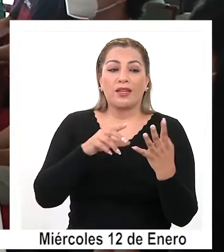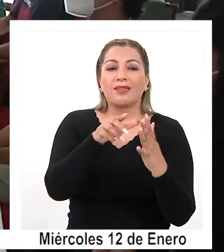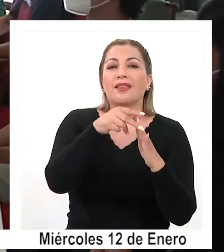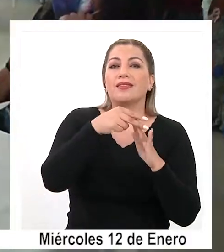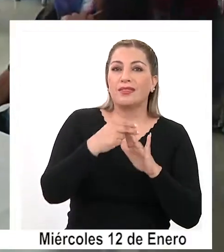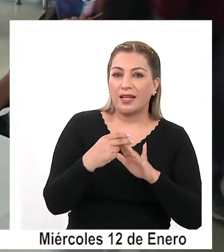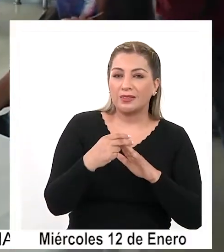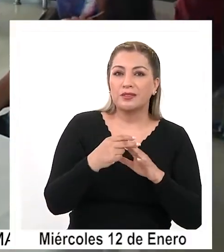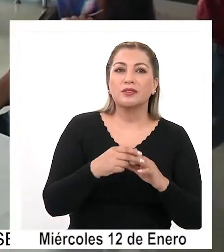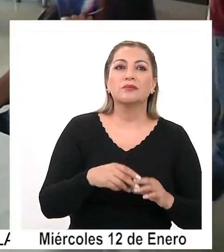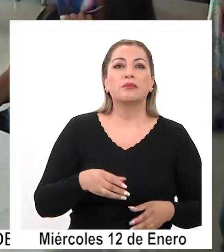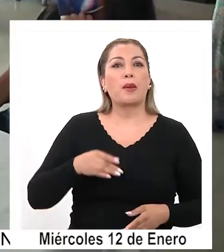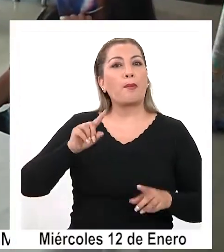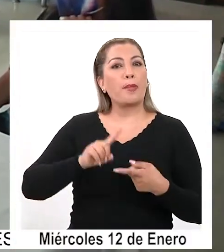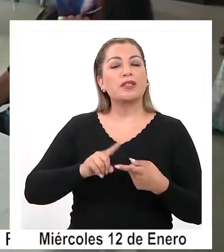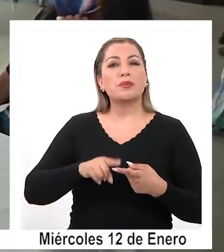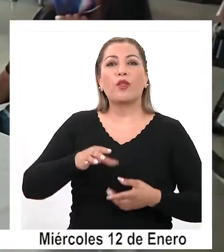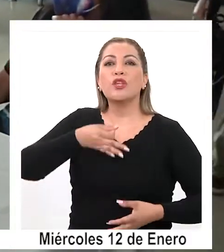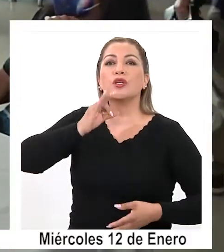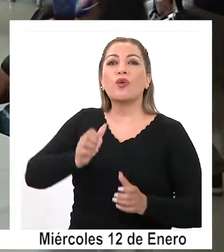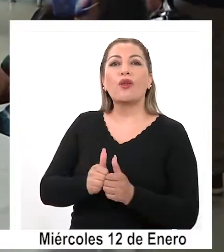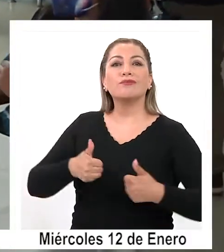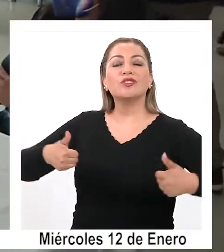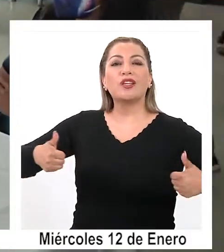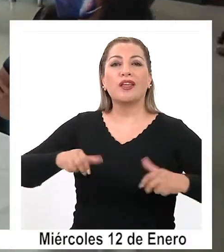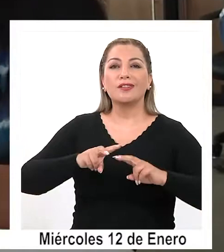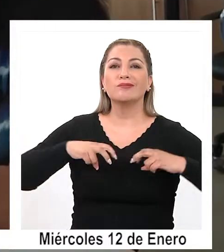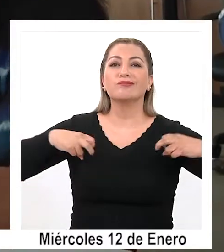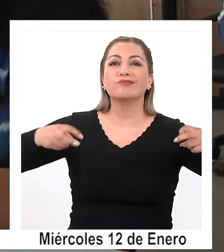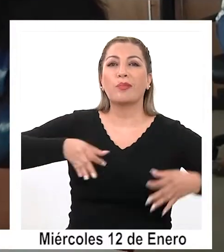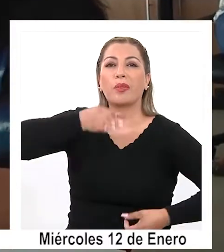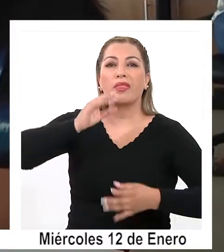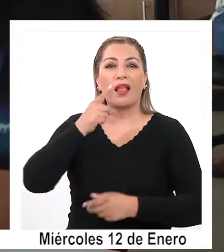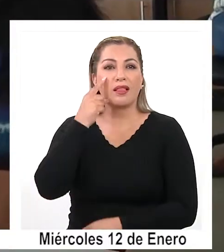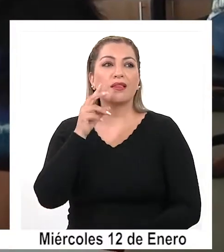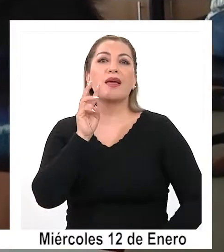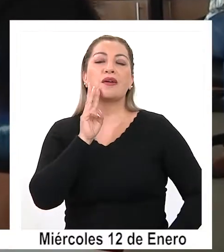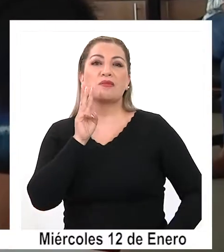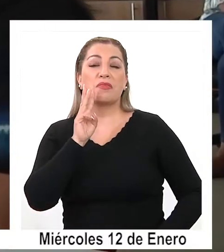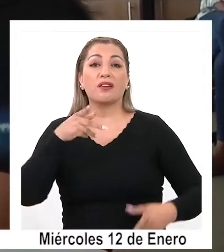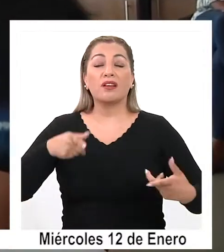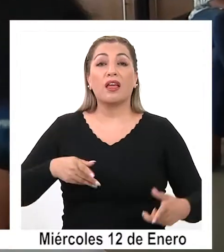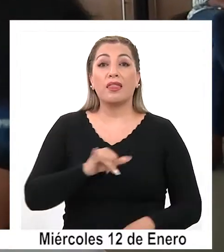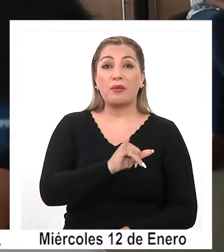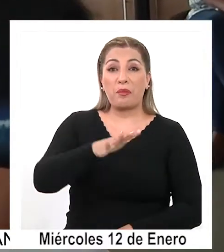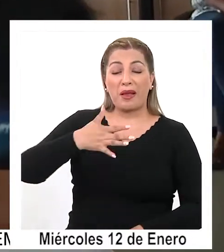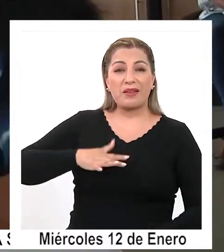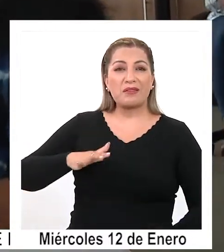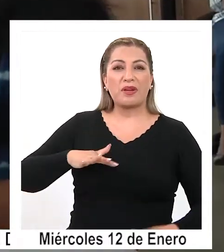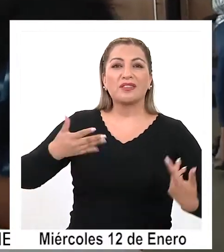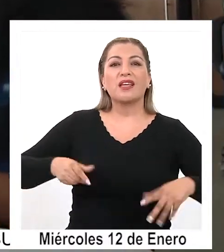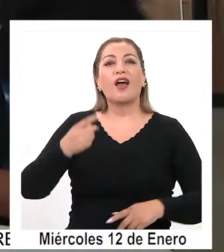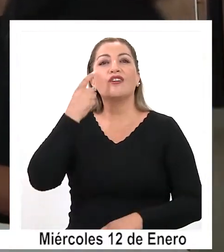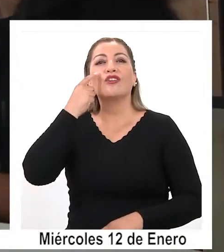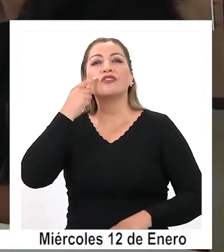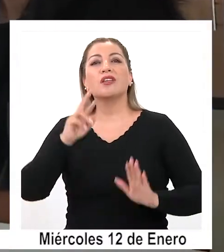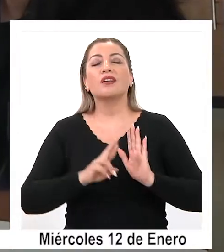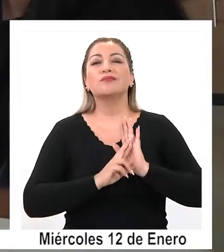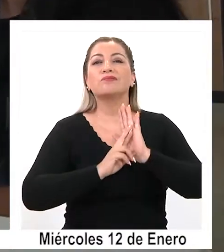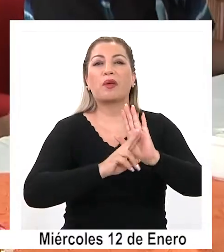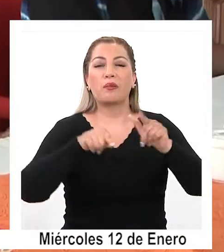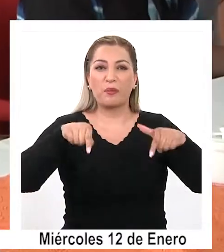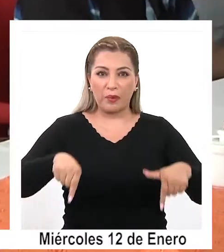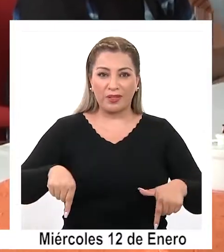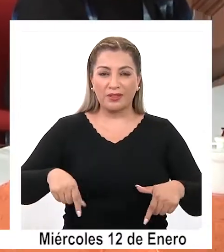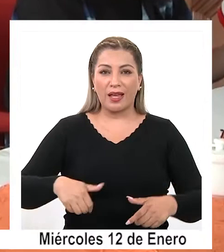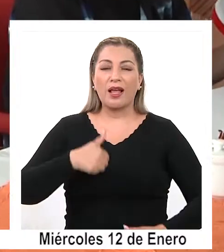participaron de un desayuno junto a autoridades regionales este miércoles, luego que el martes se conocieran los resultados